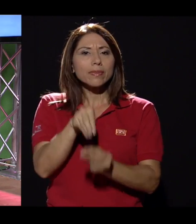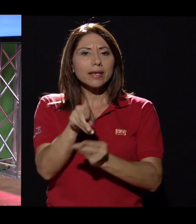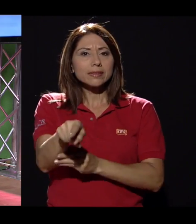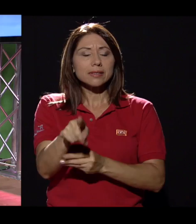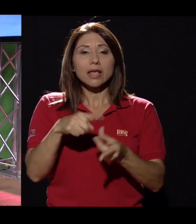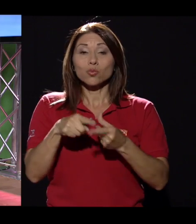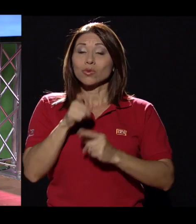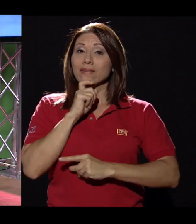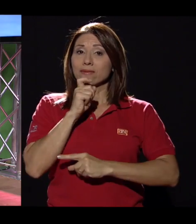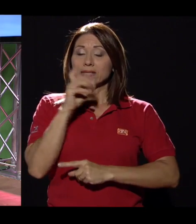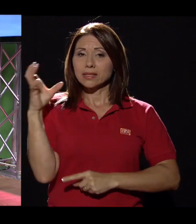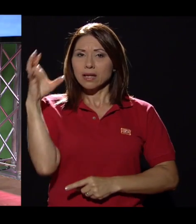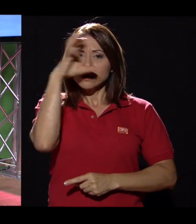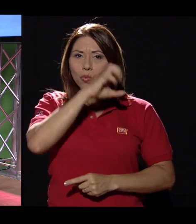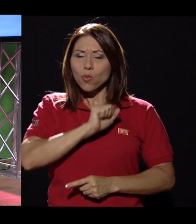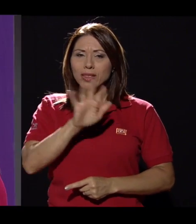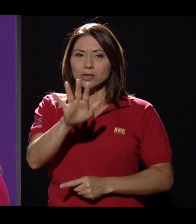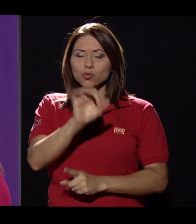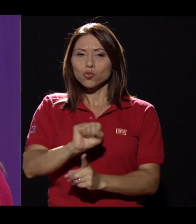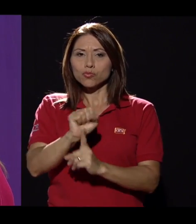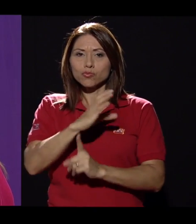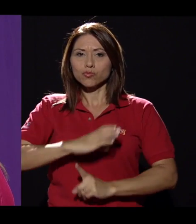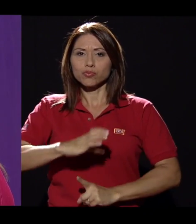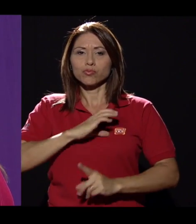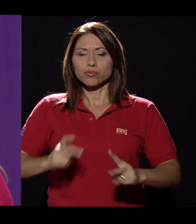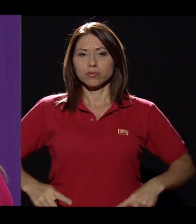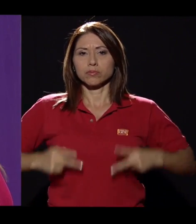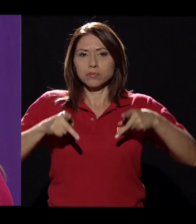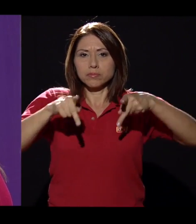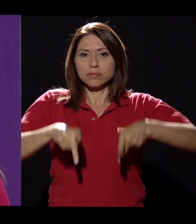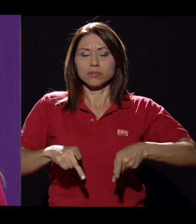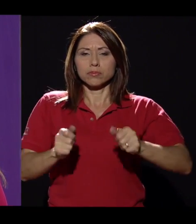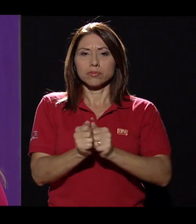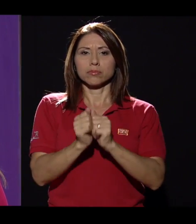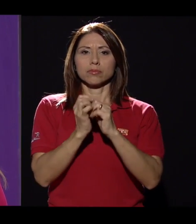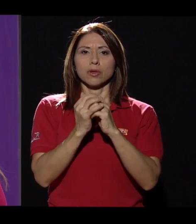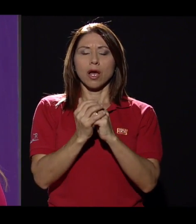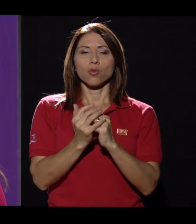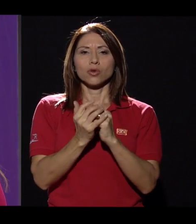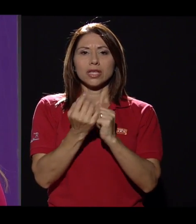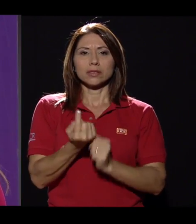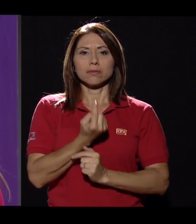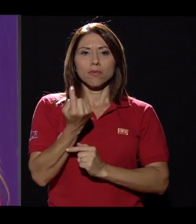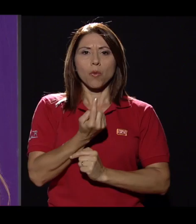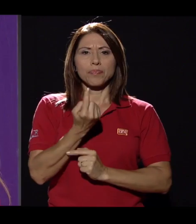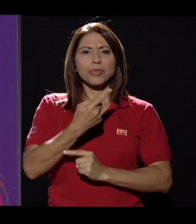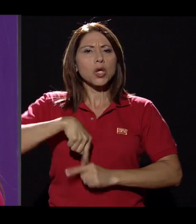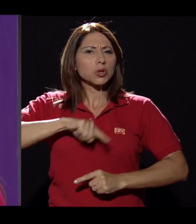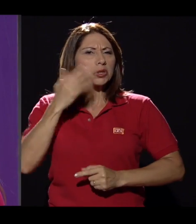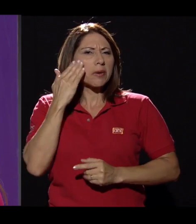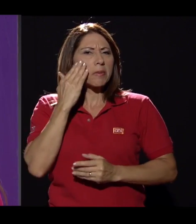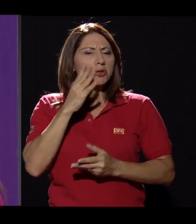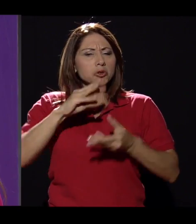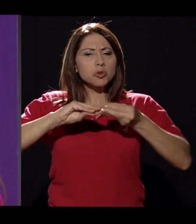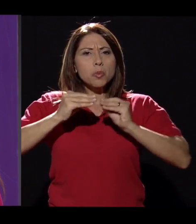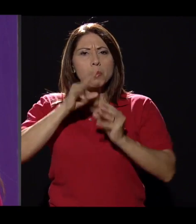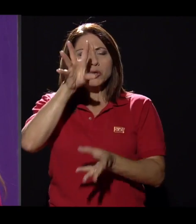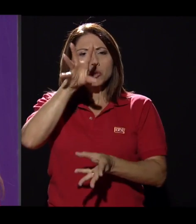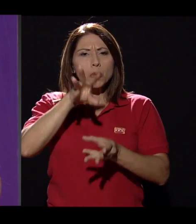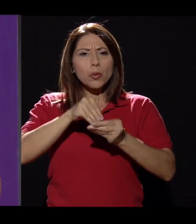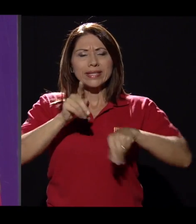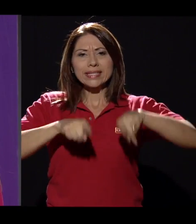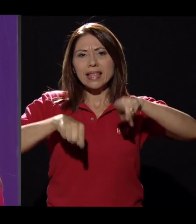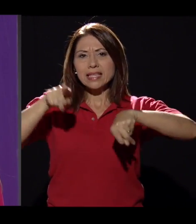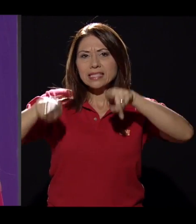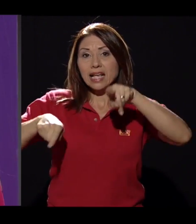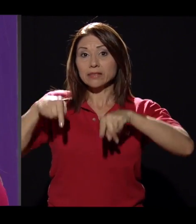dificulta también de alguna manera visibilizar la condición de vida de las personas con autismo. ¿Qué conocemos sobre estadísticas? ¿Qué